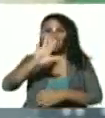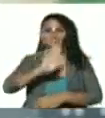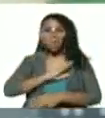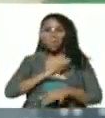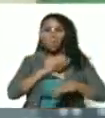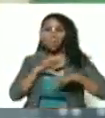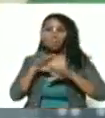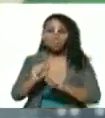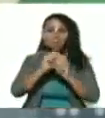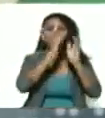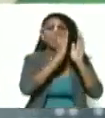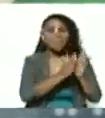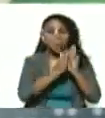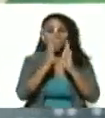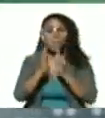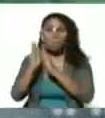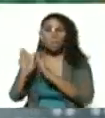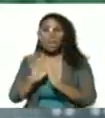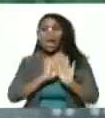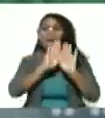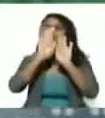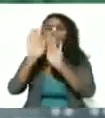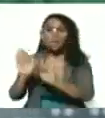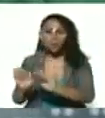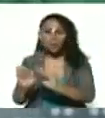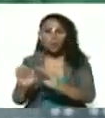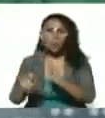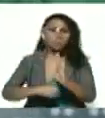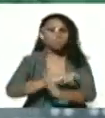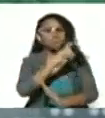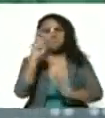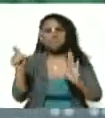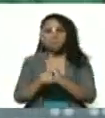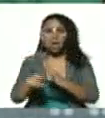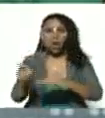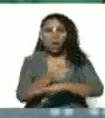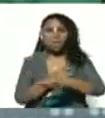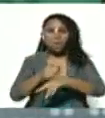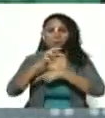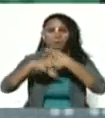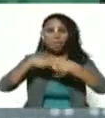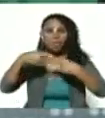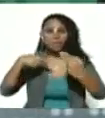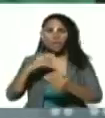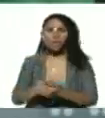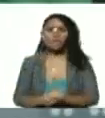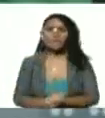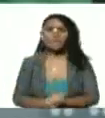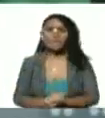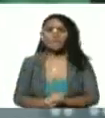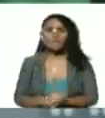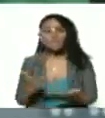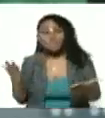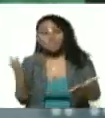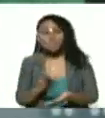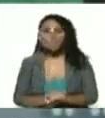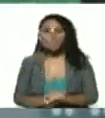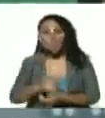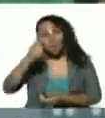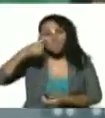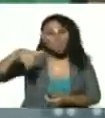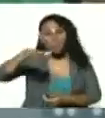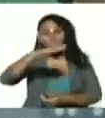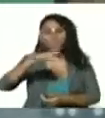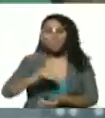organizado con el apoyo total del gobierno revolucionario el pueblo